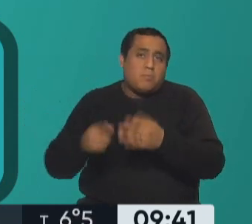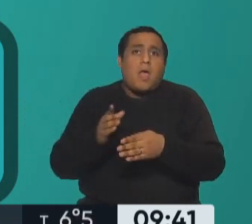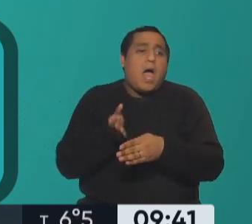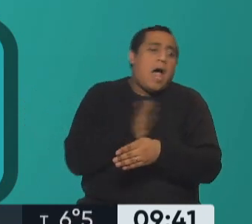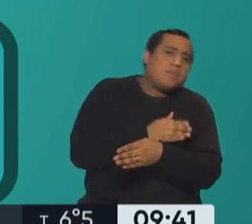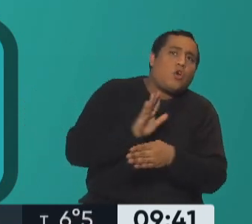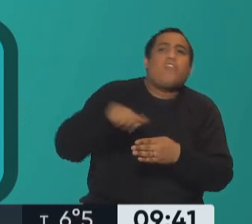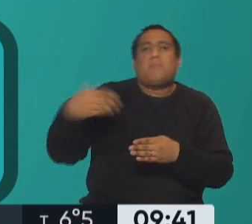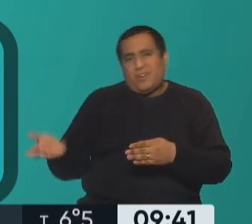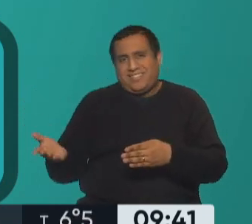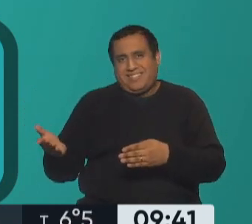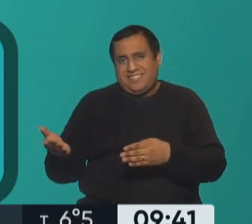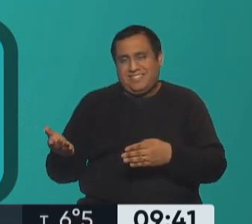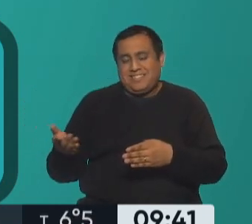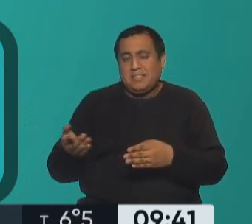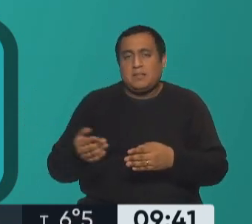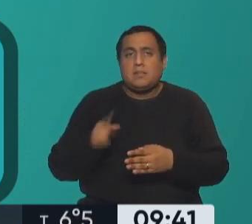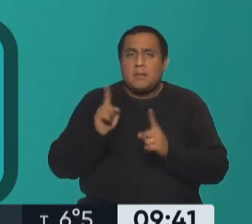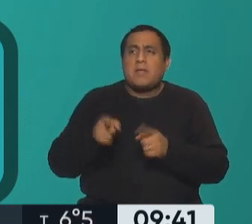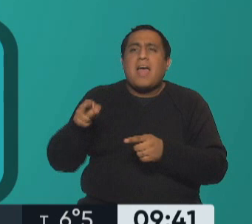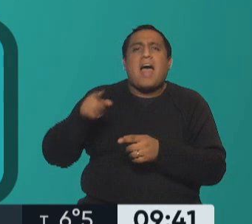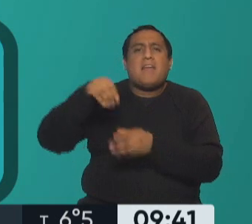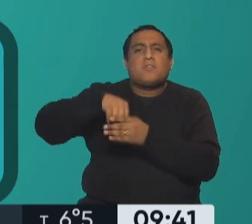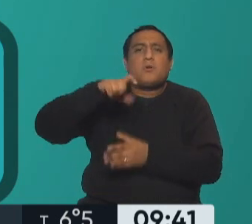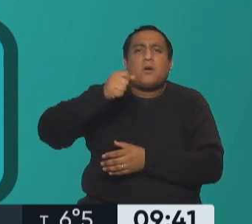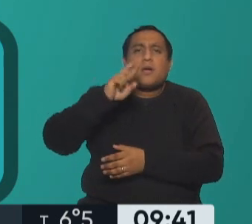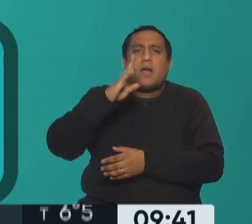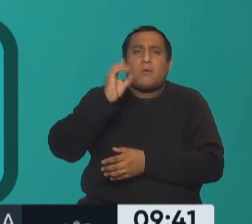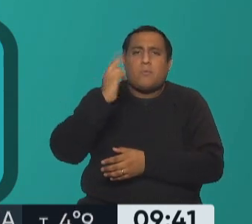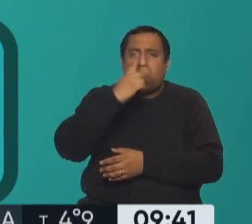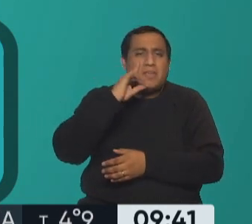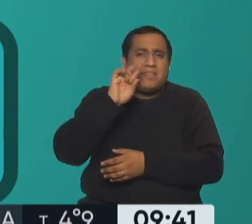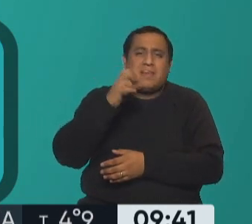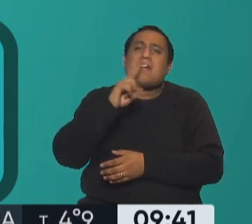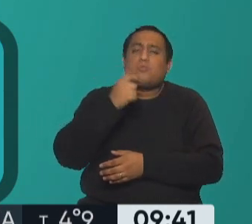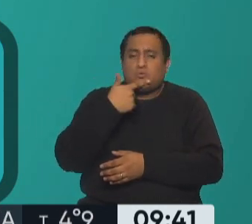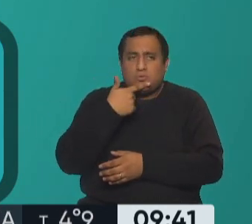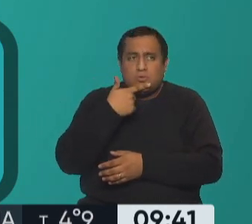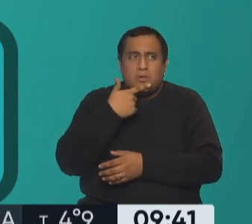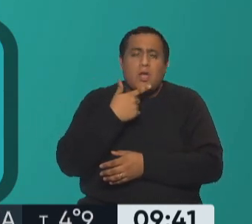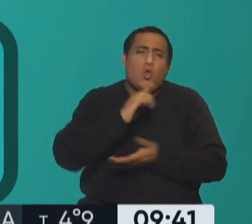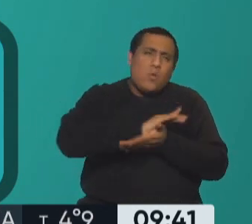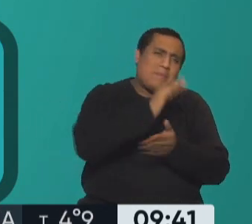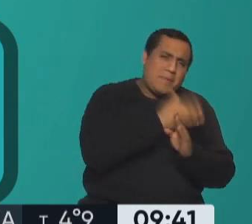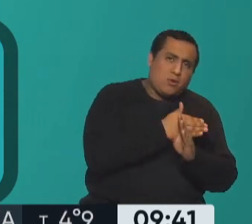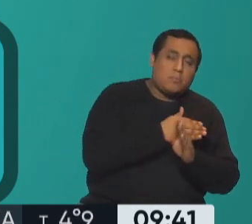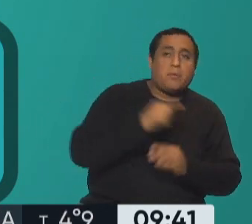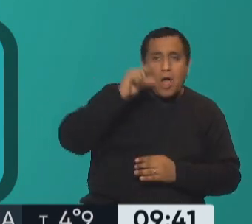o después, y son buena fuente también de carbohidratos. La nuez es la que tiene menos carbohidratos, pero la almenda tiene un poco más de